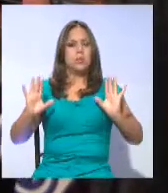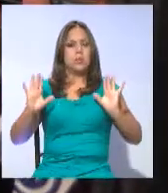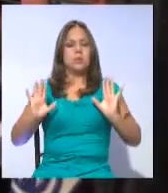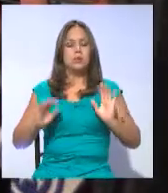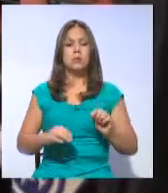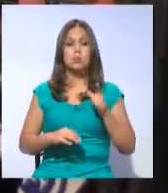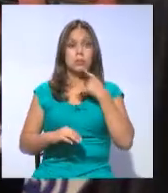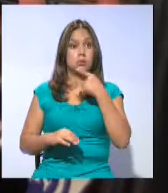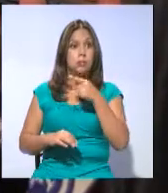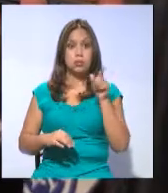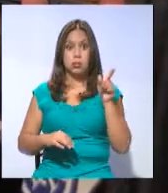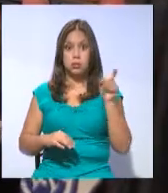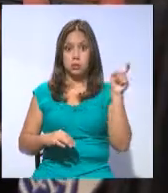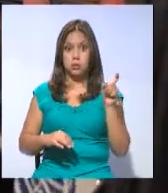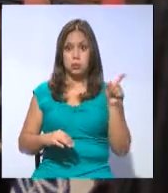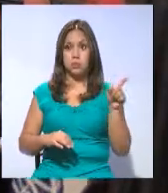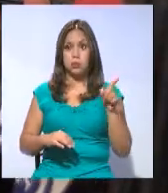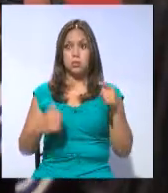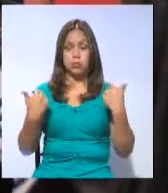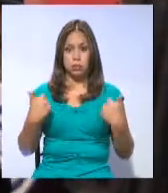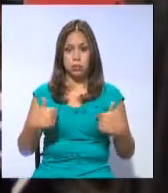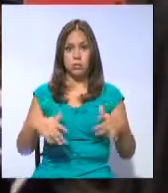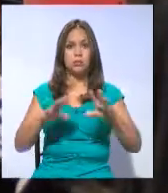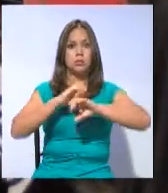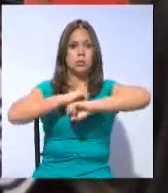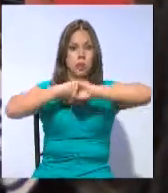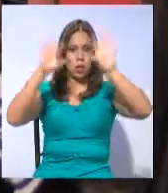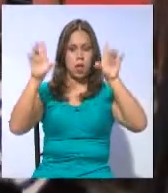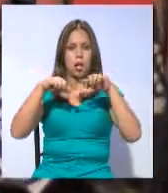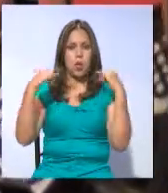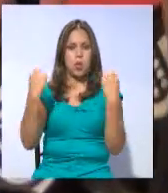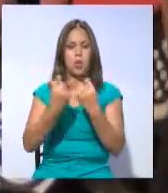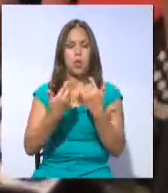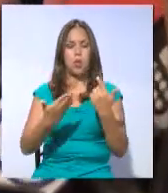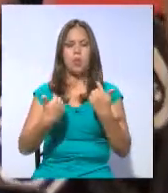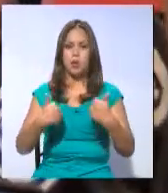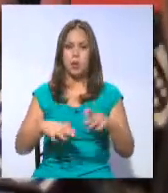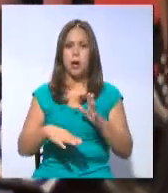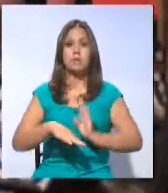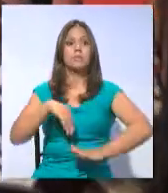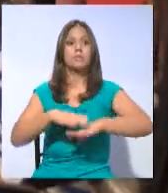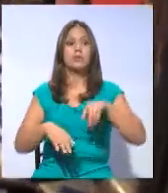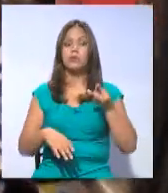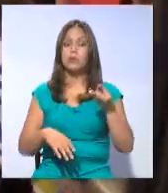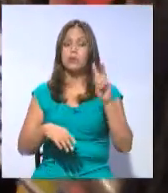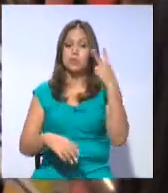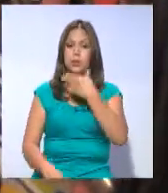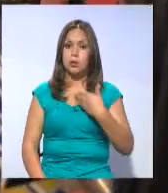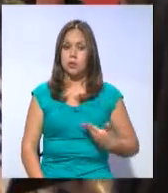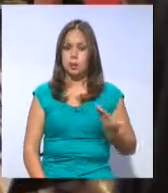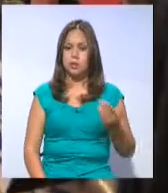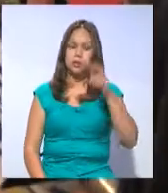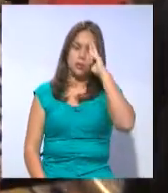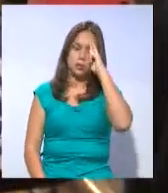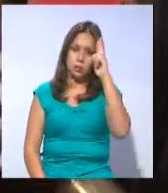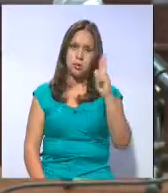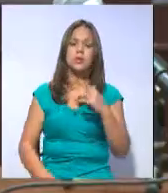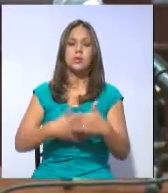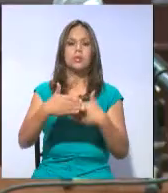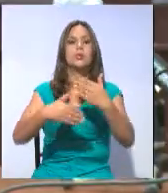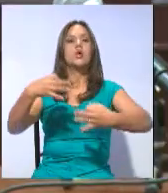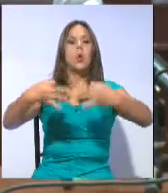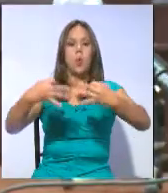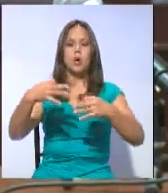saliendo de la línea partidista y saliendo de las resoluciones que ya tomó el bloque, de respetar la presunción de la inocencia del vicepresidente y de respetar el proceso judicial.